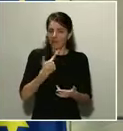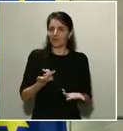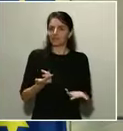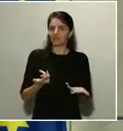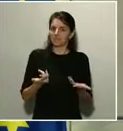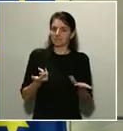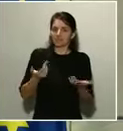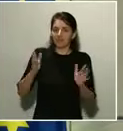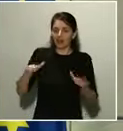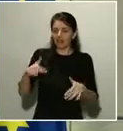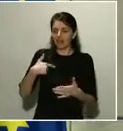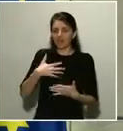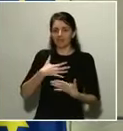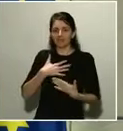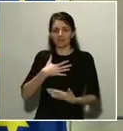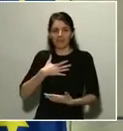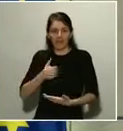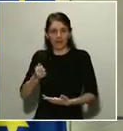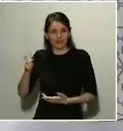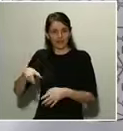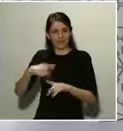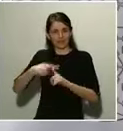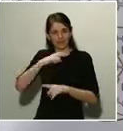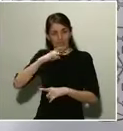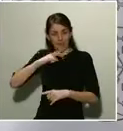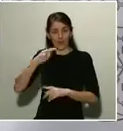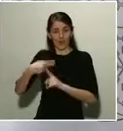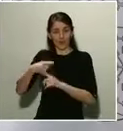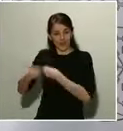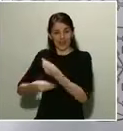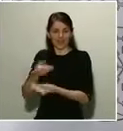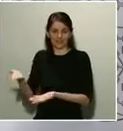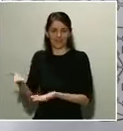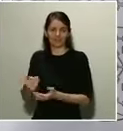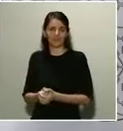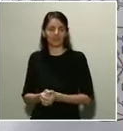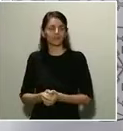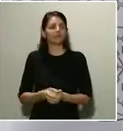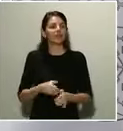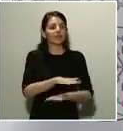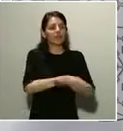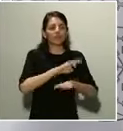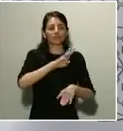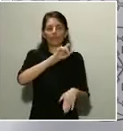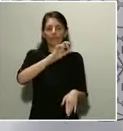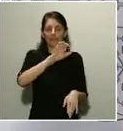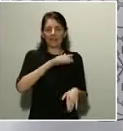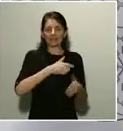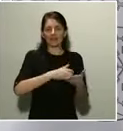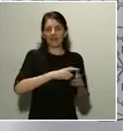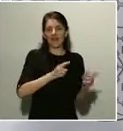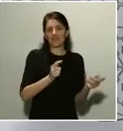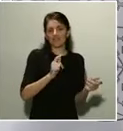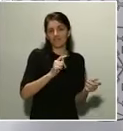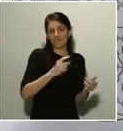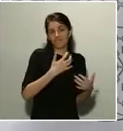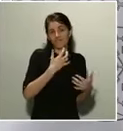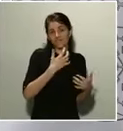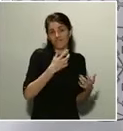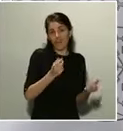el valor de lo que hacen. Ministro Planas, La Vanguardia le pregunta, tras el espectacular incremento en la demanda de productos frescos,